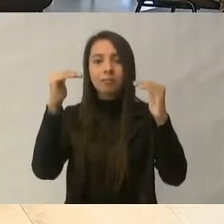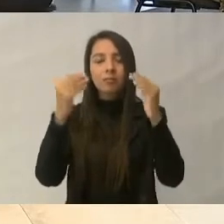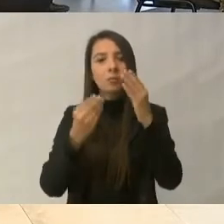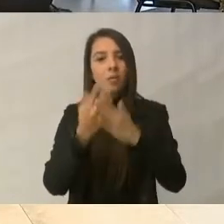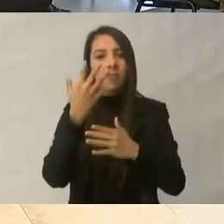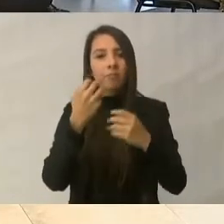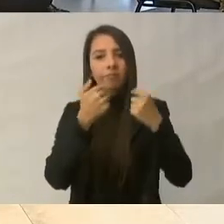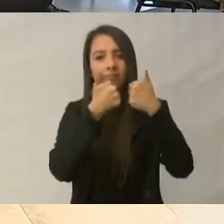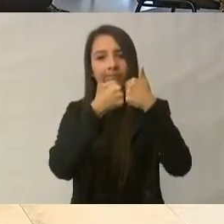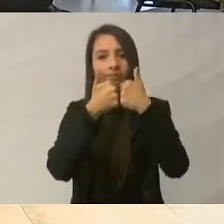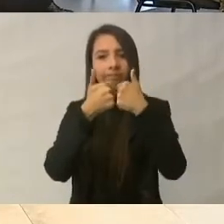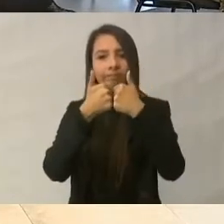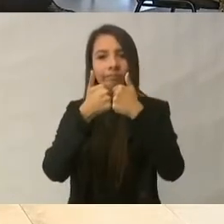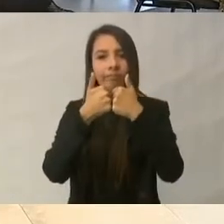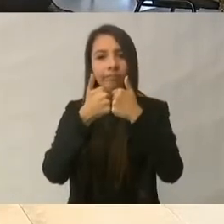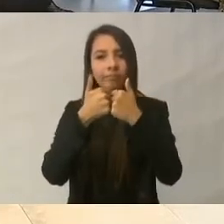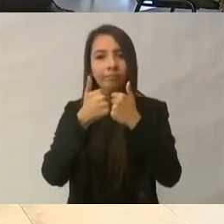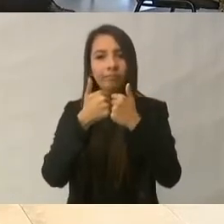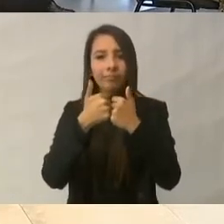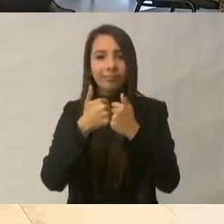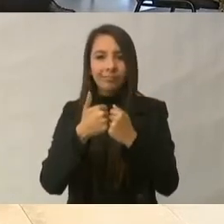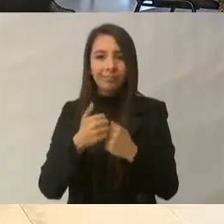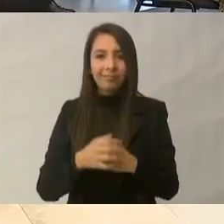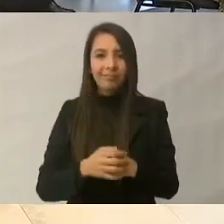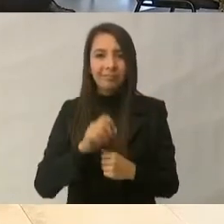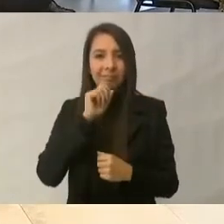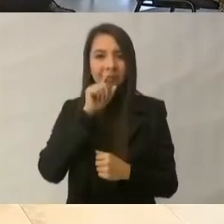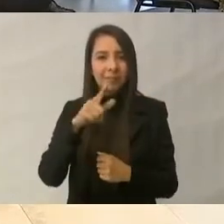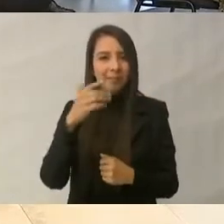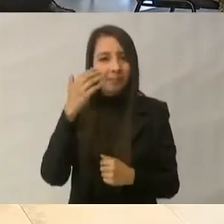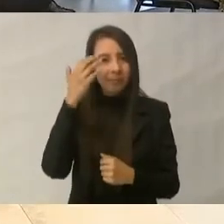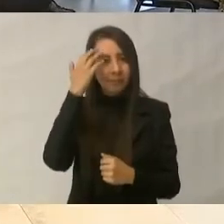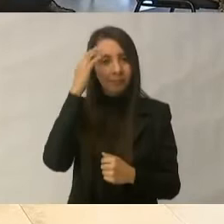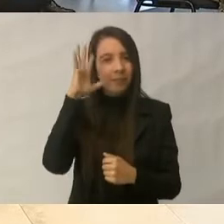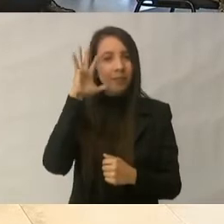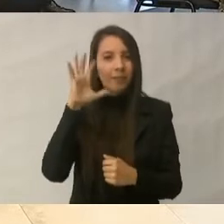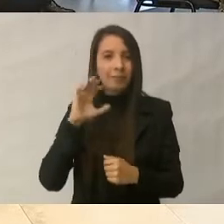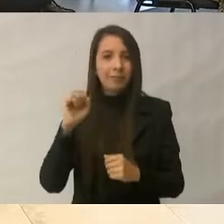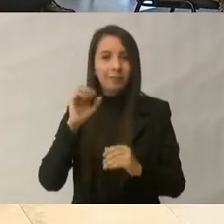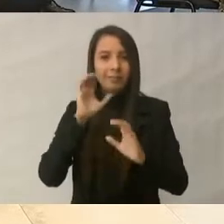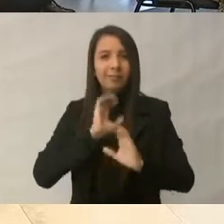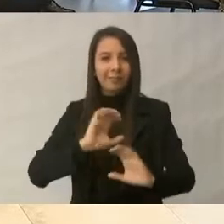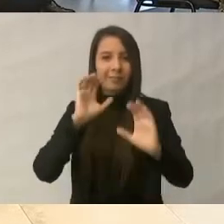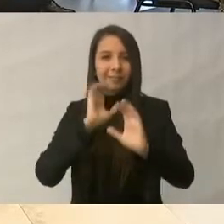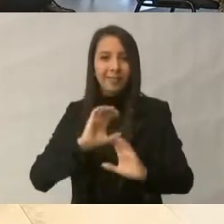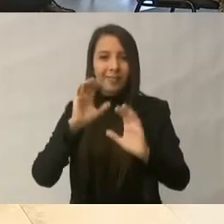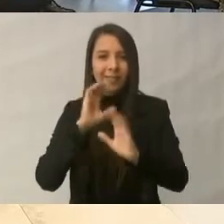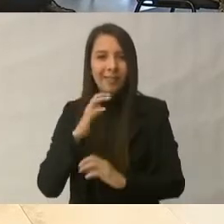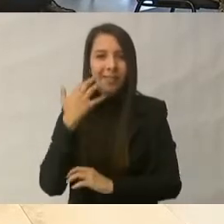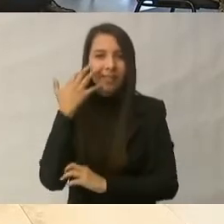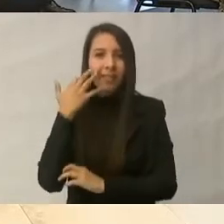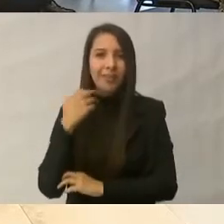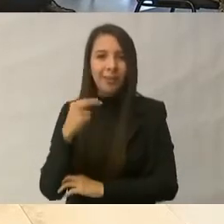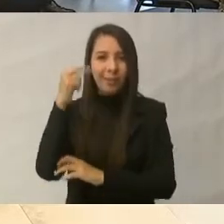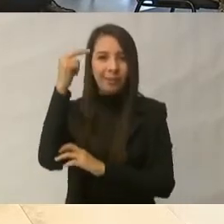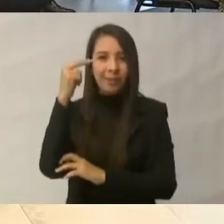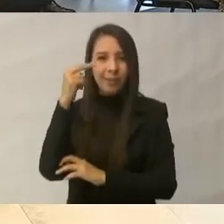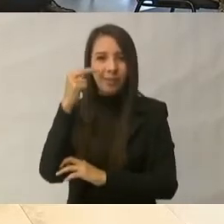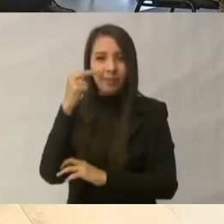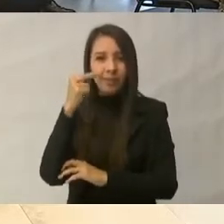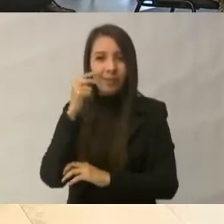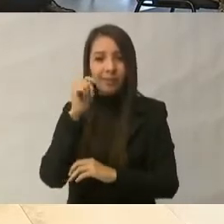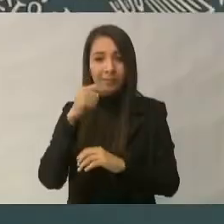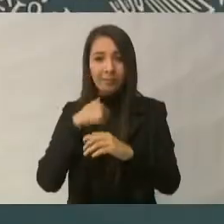como lo dice el corrido de los tigres del norte, yo no crucé la frontera,